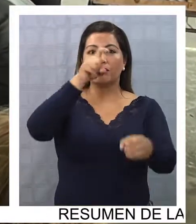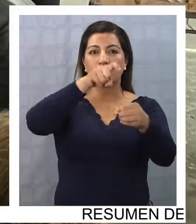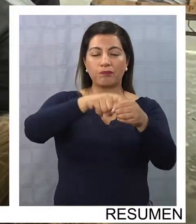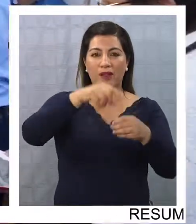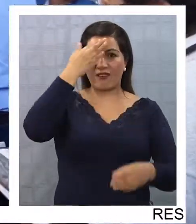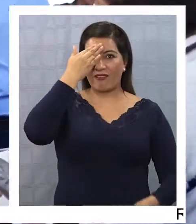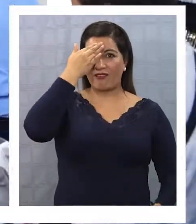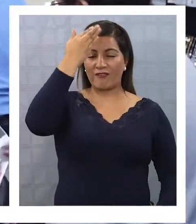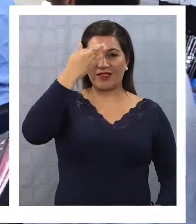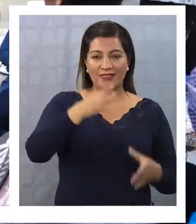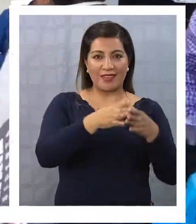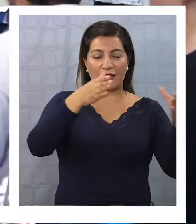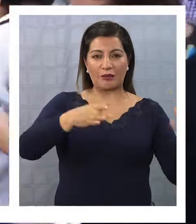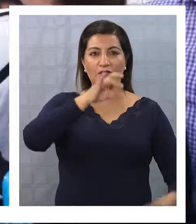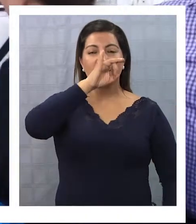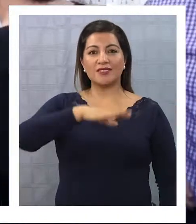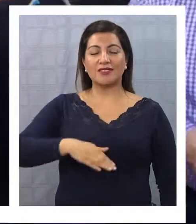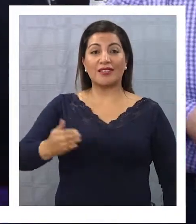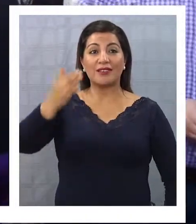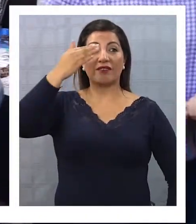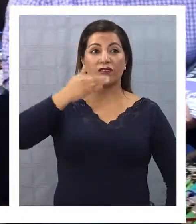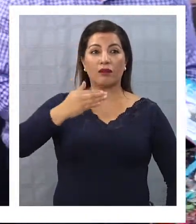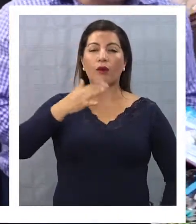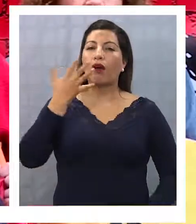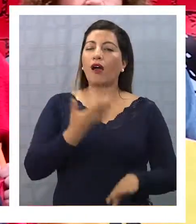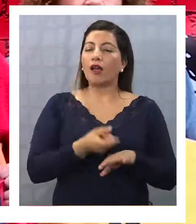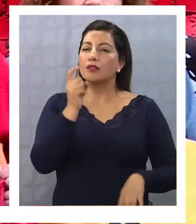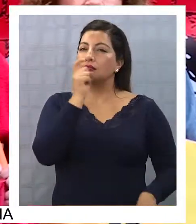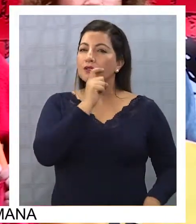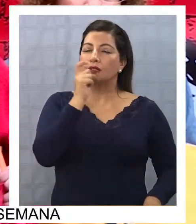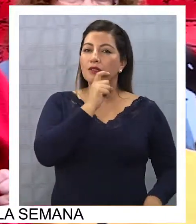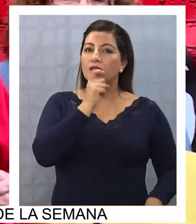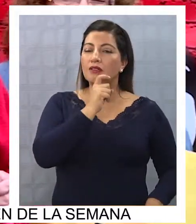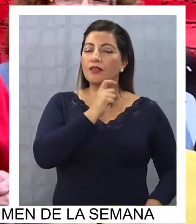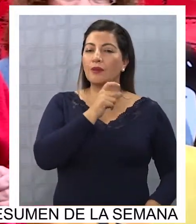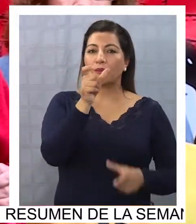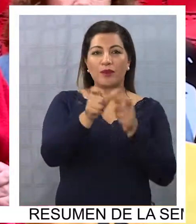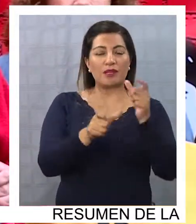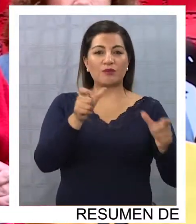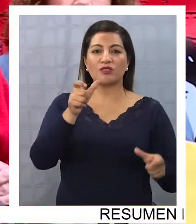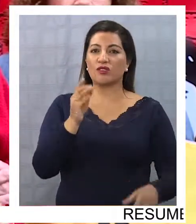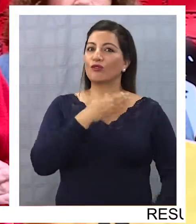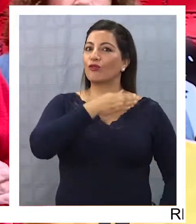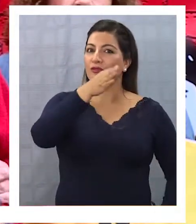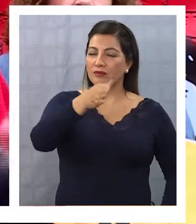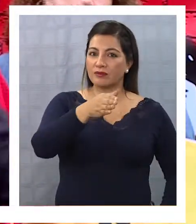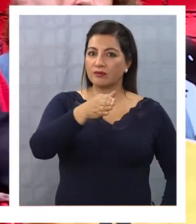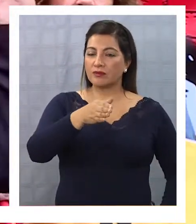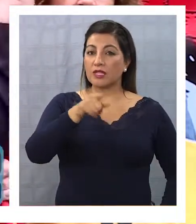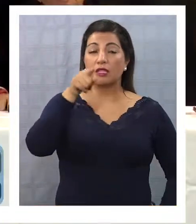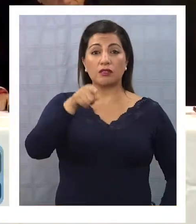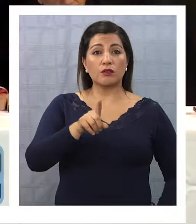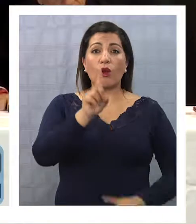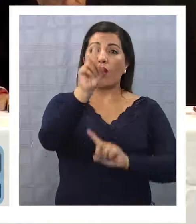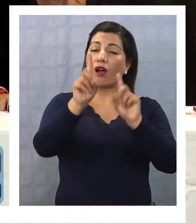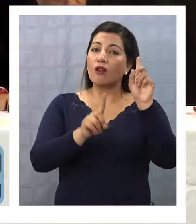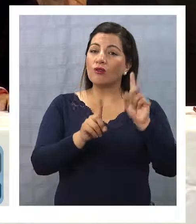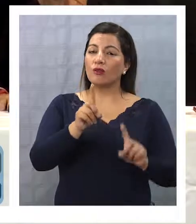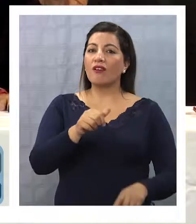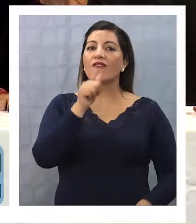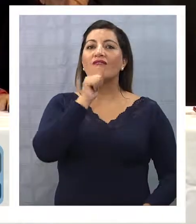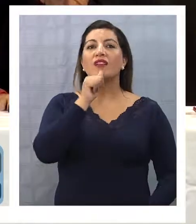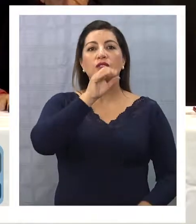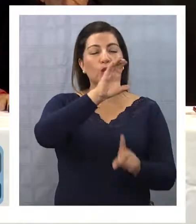Frente Amplio y Chile Vamos, surgen críticas por la eventual inasistencia de electores, debido, señalan algunos, a la poca